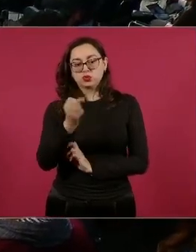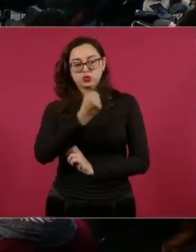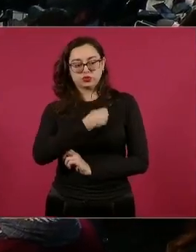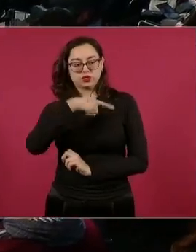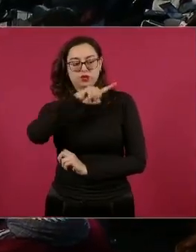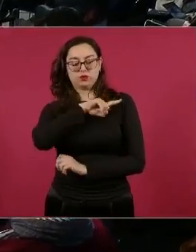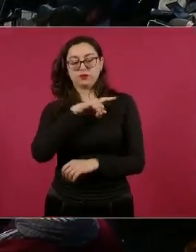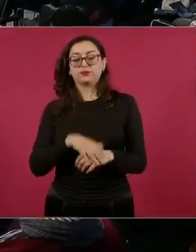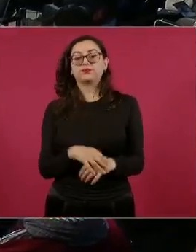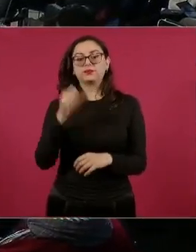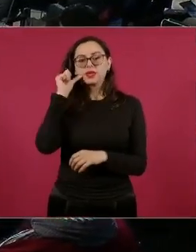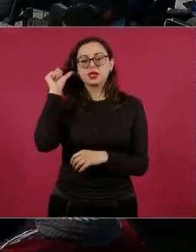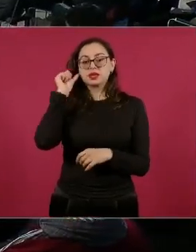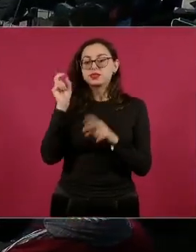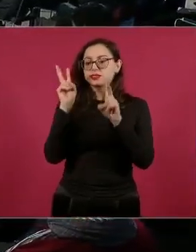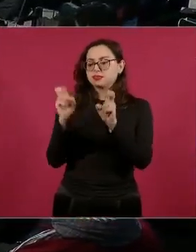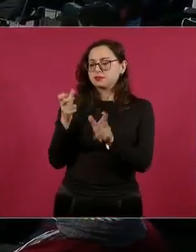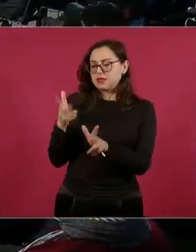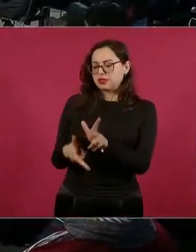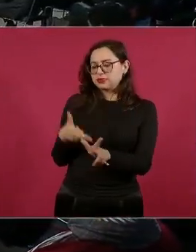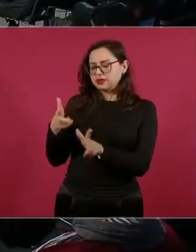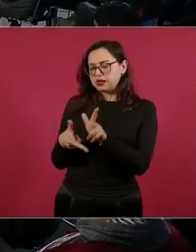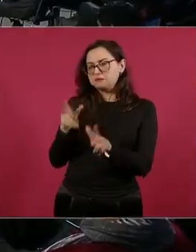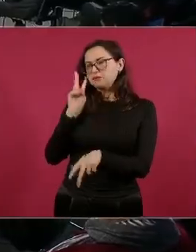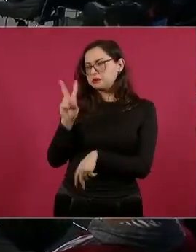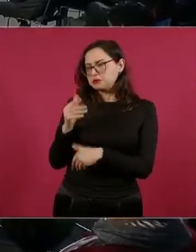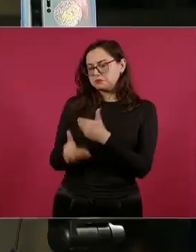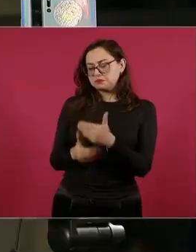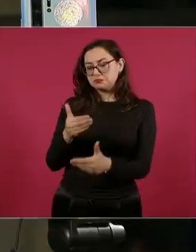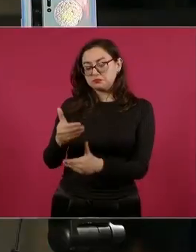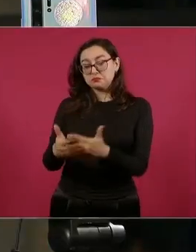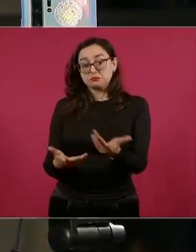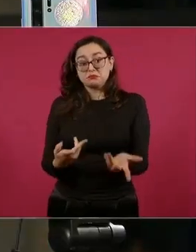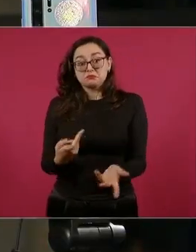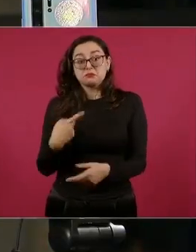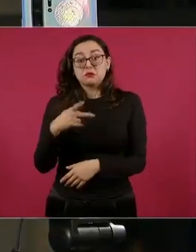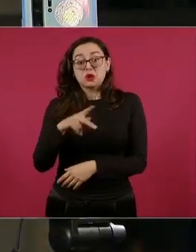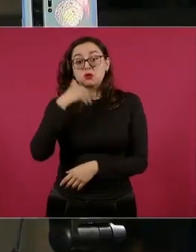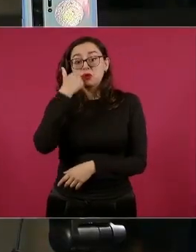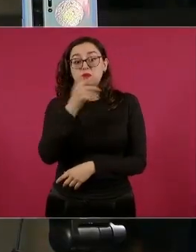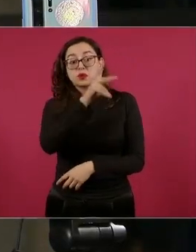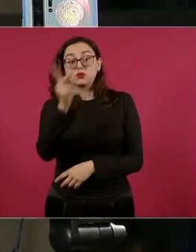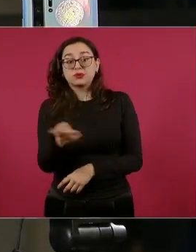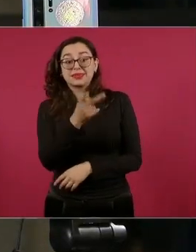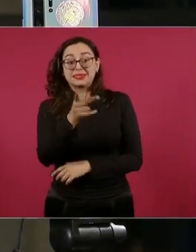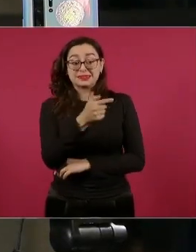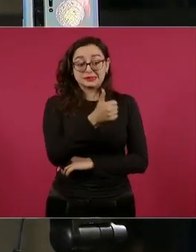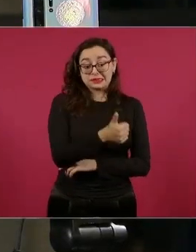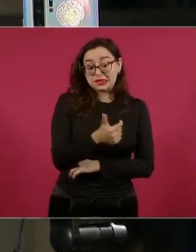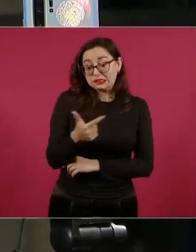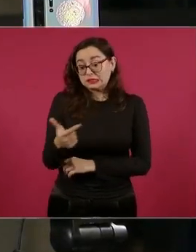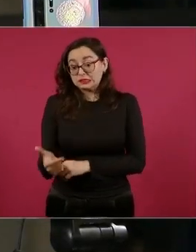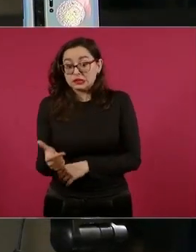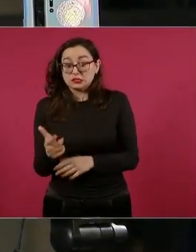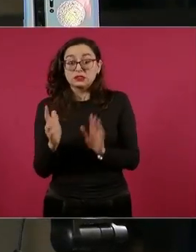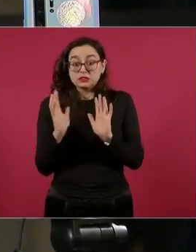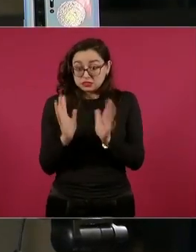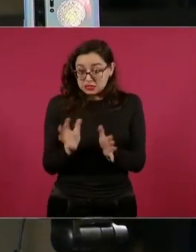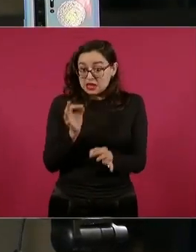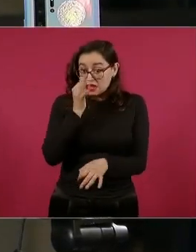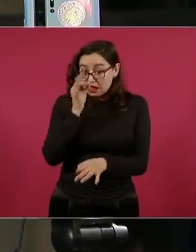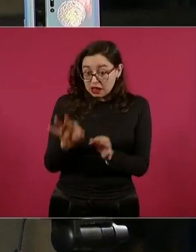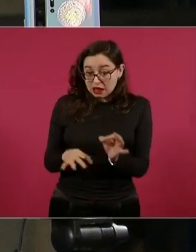Tren Maya, quisiera conocer justamente cómo va el Tramo 6, el 7, si ya están por finalizar, si ya tiene una fecha de